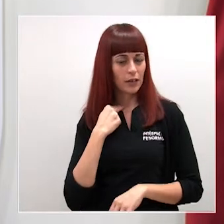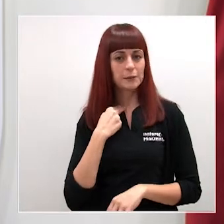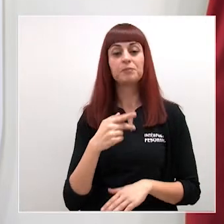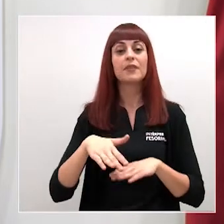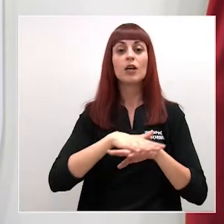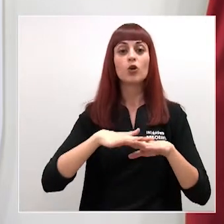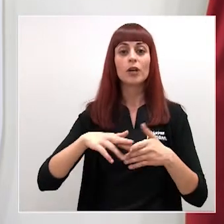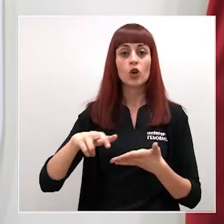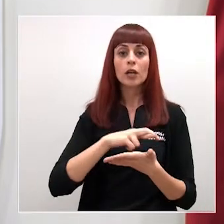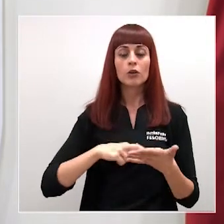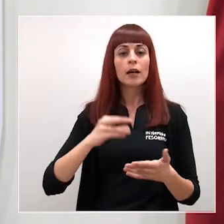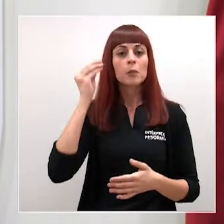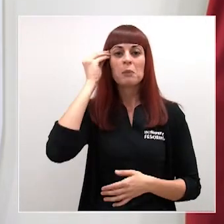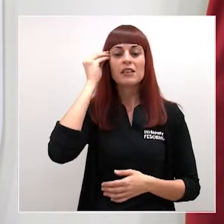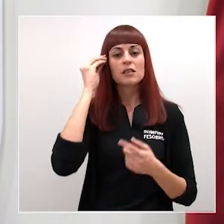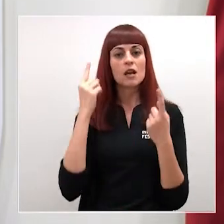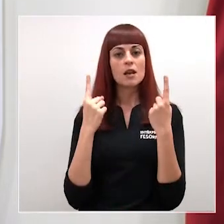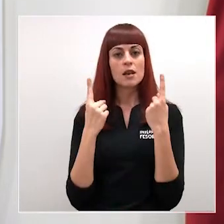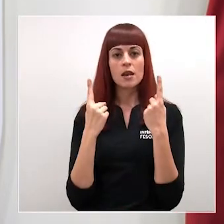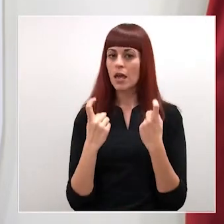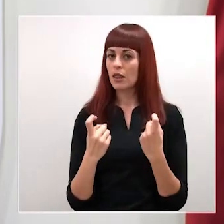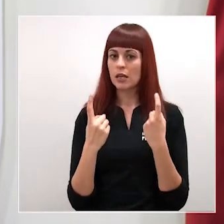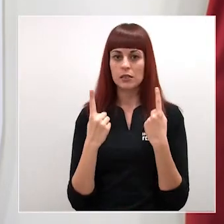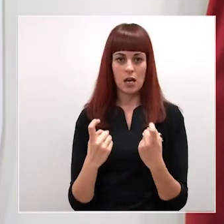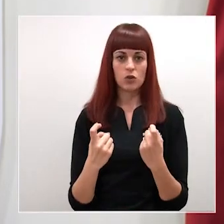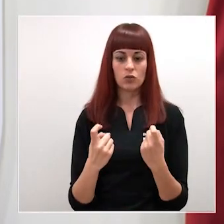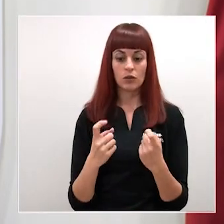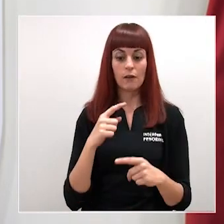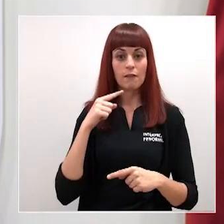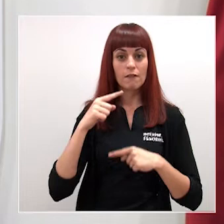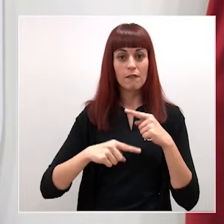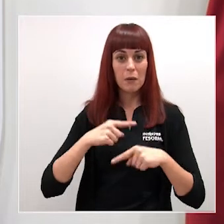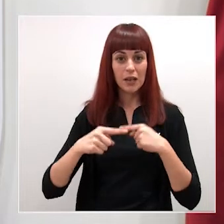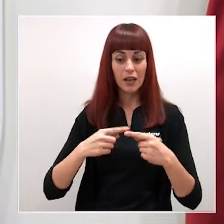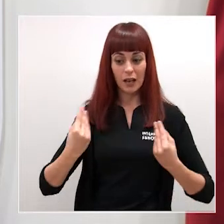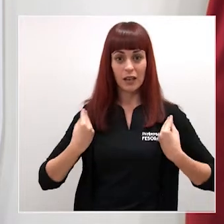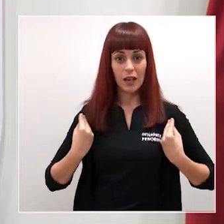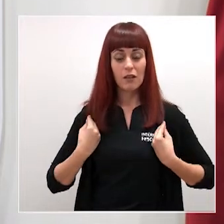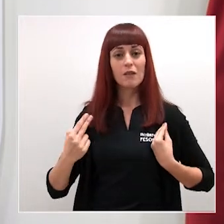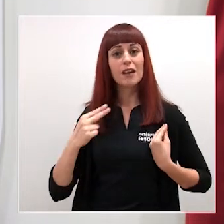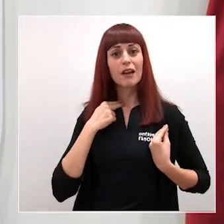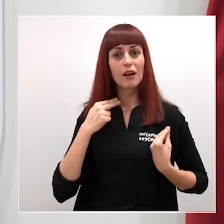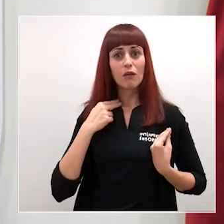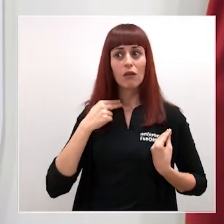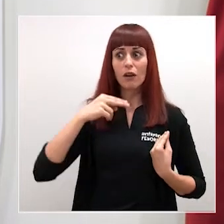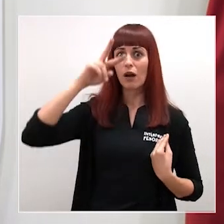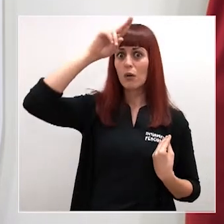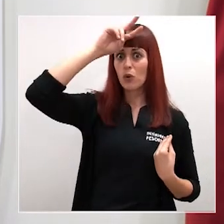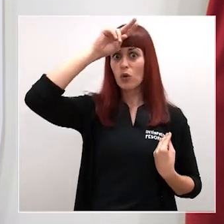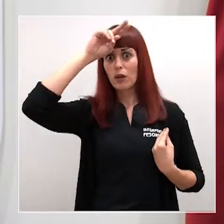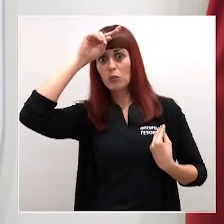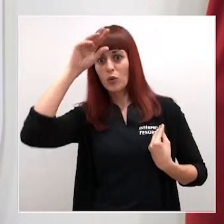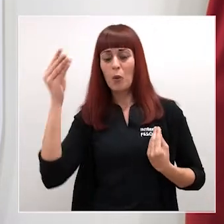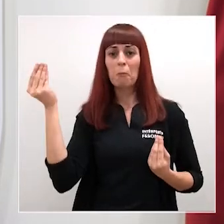regional considera necesario liberar de esta manera a las familias lorquinas de una preocupación adicional